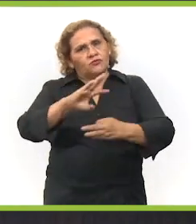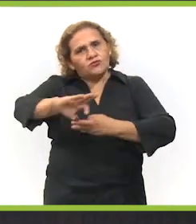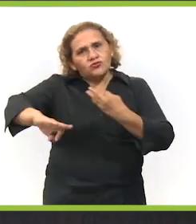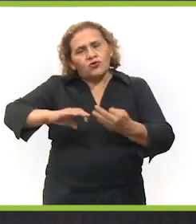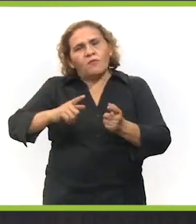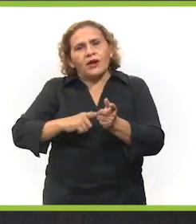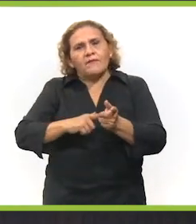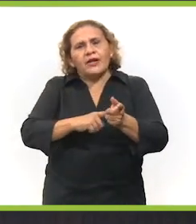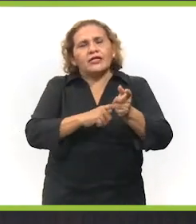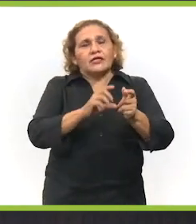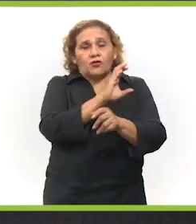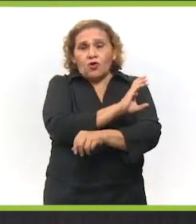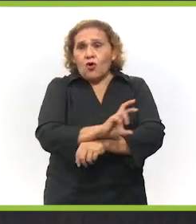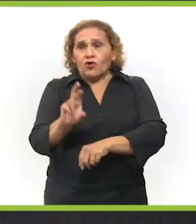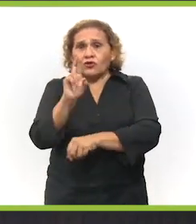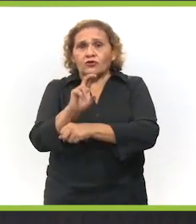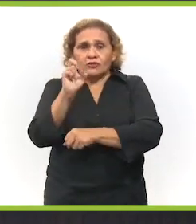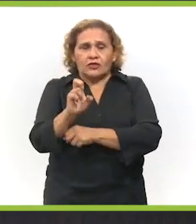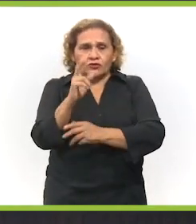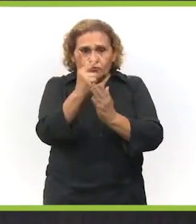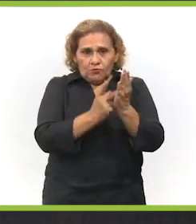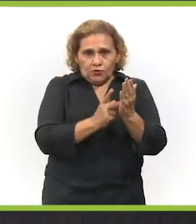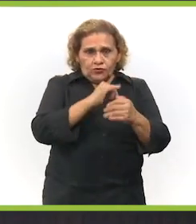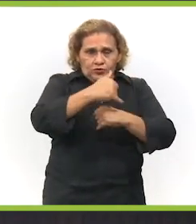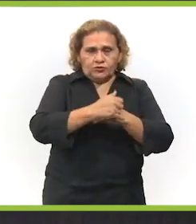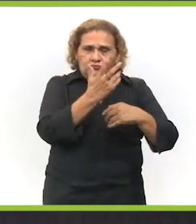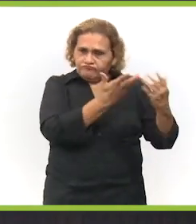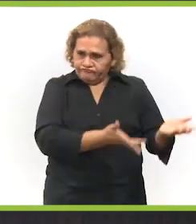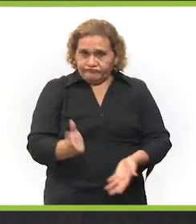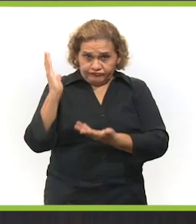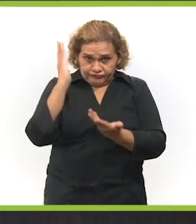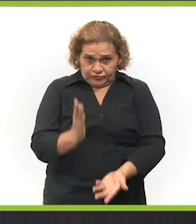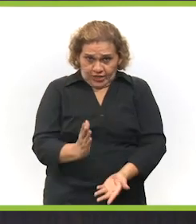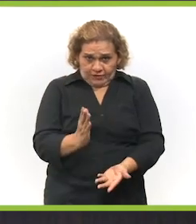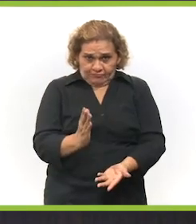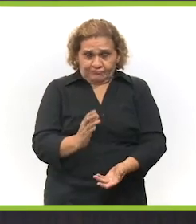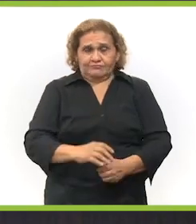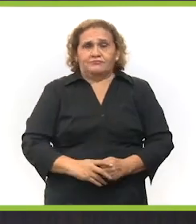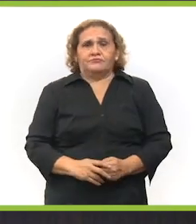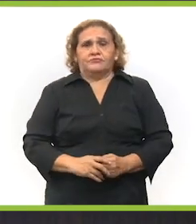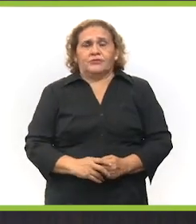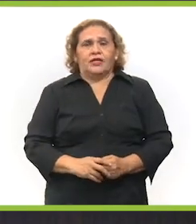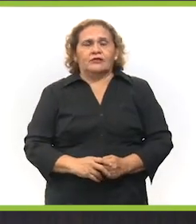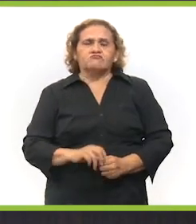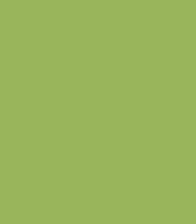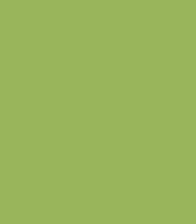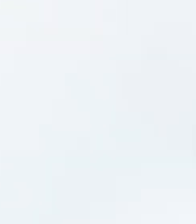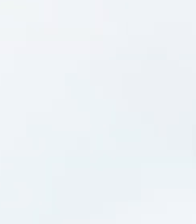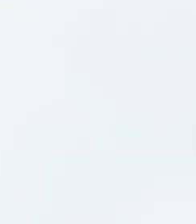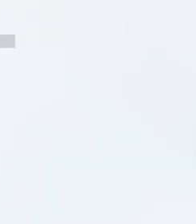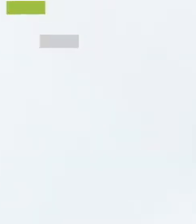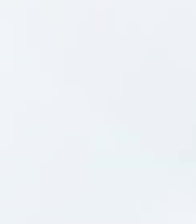nosotros vamos a estar haciendo todo lo que está a nuestro alcance para seguir coordinándonos y que estos proyectos puedan llegar a buen rumbo próximamente.